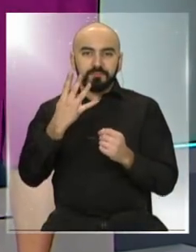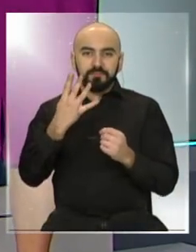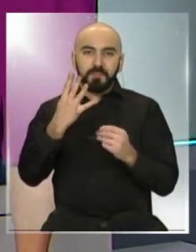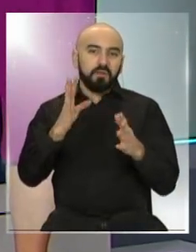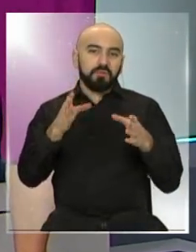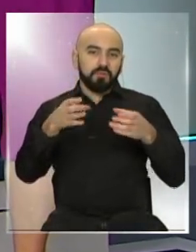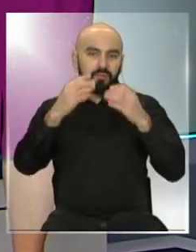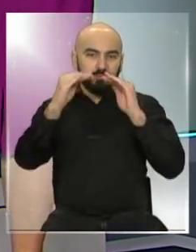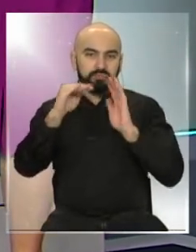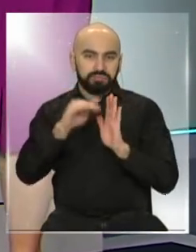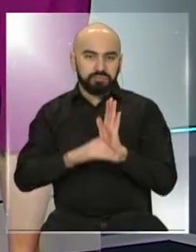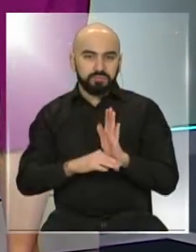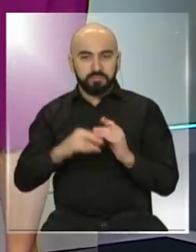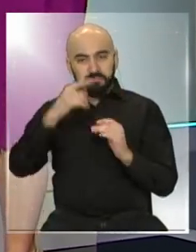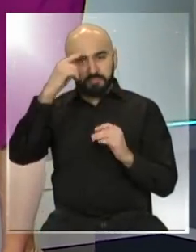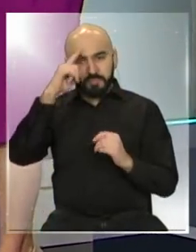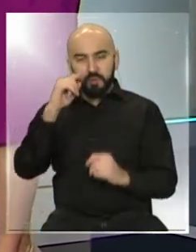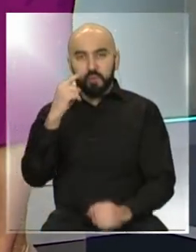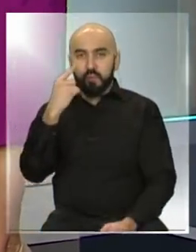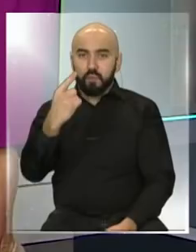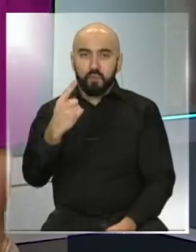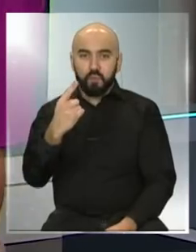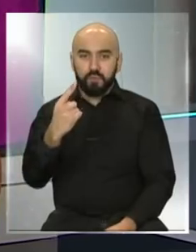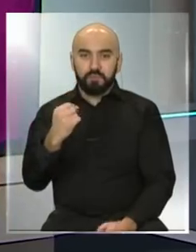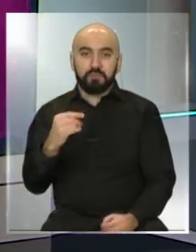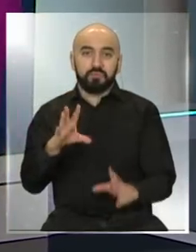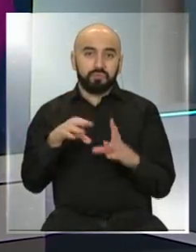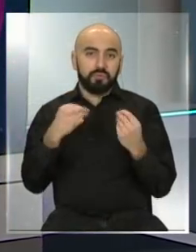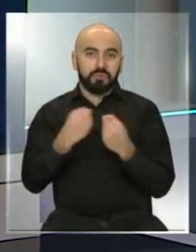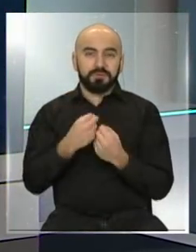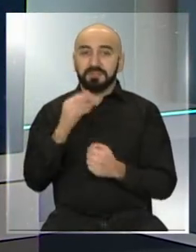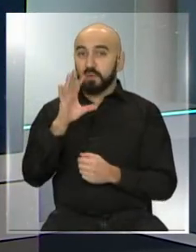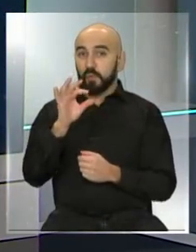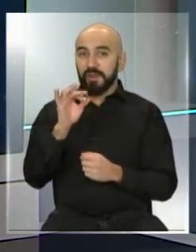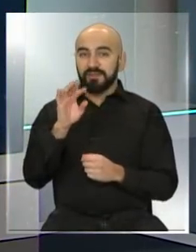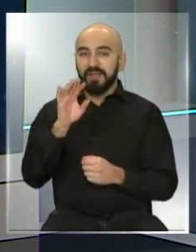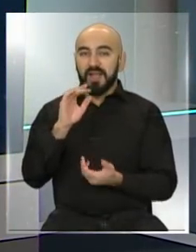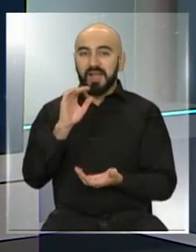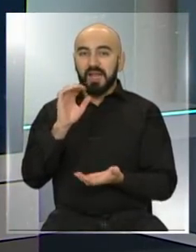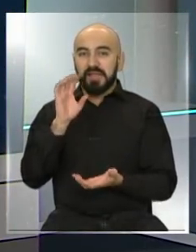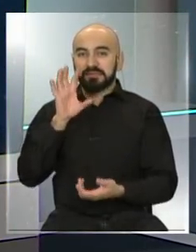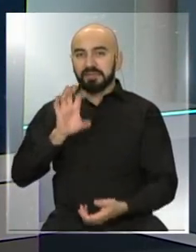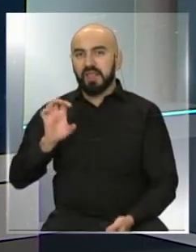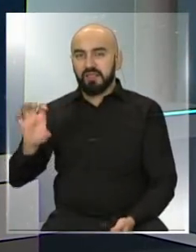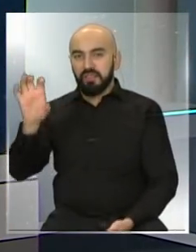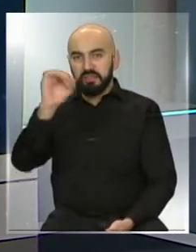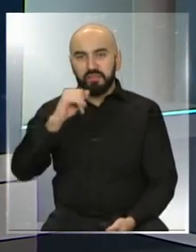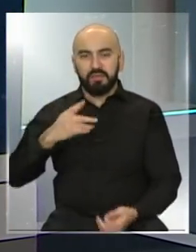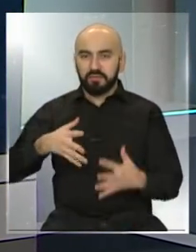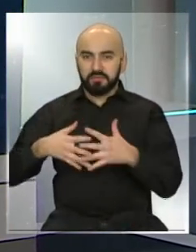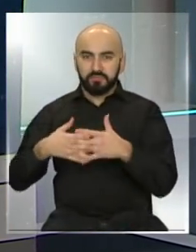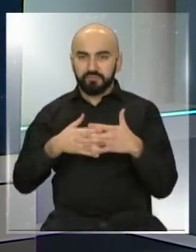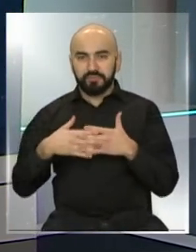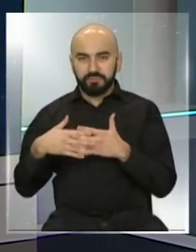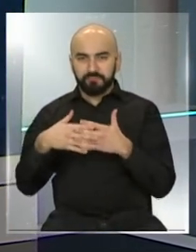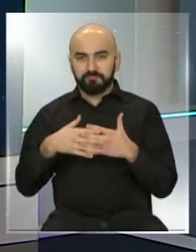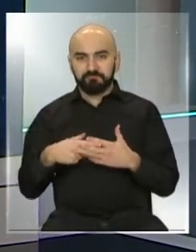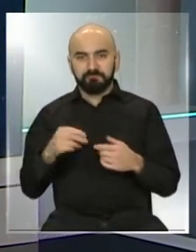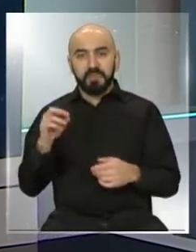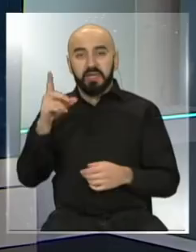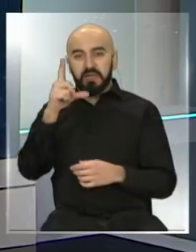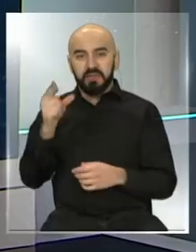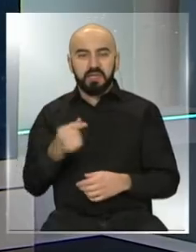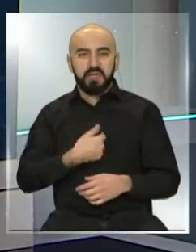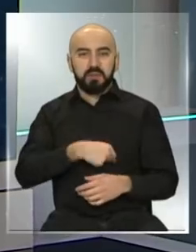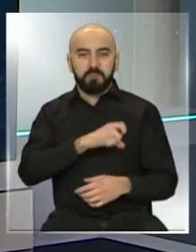pero también estamos hablando solo de uno de los 50 estados que tiene Estados Unidos. Lidera España, fallecidos, Italia, perdón, España,